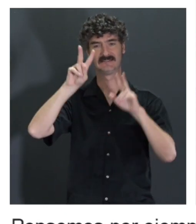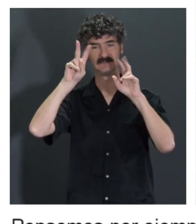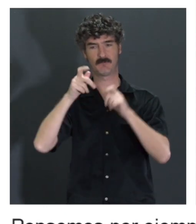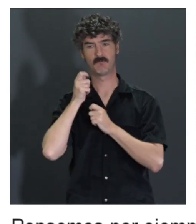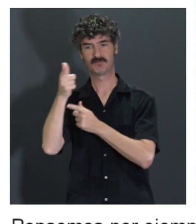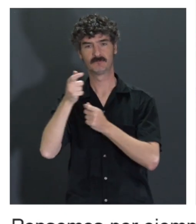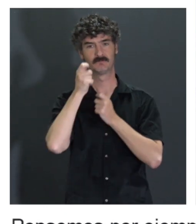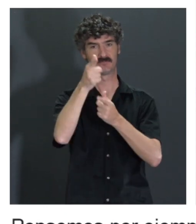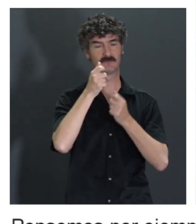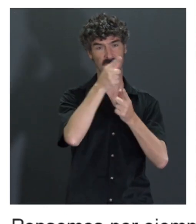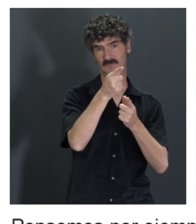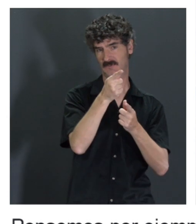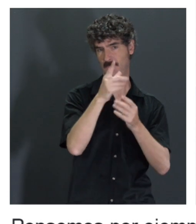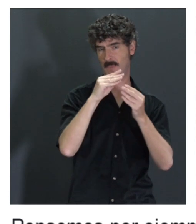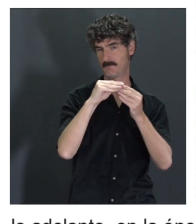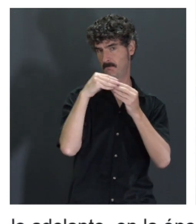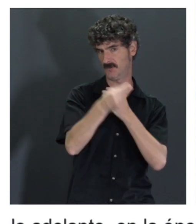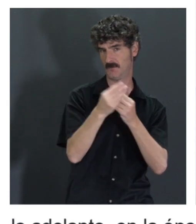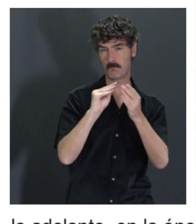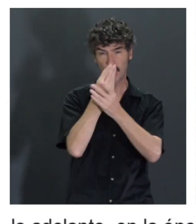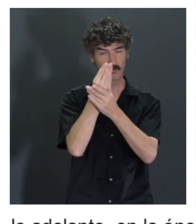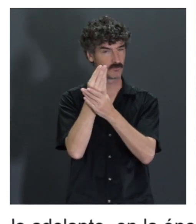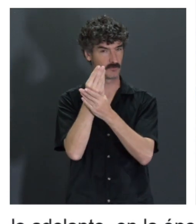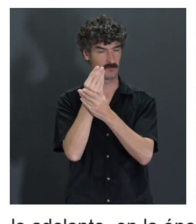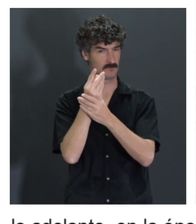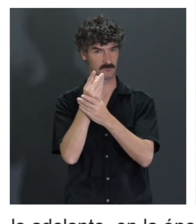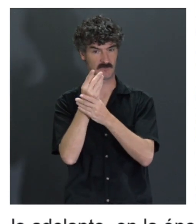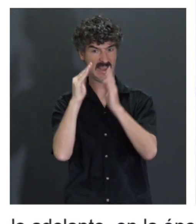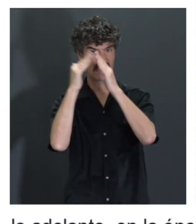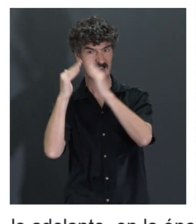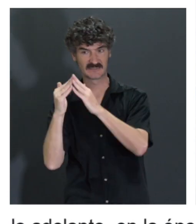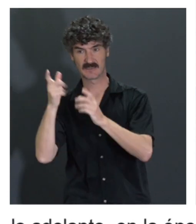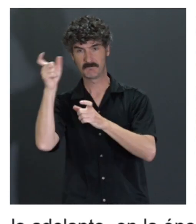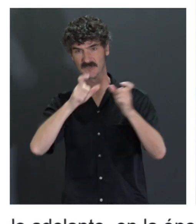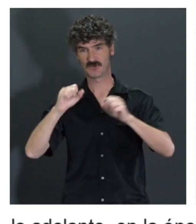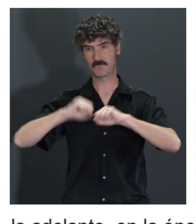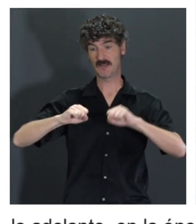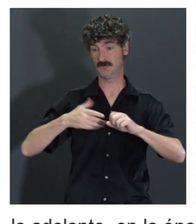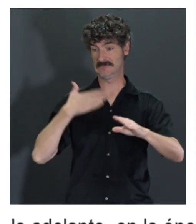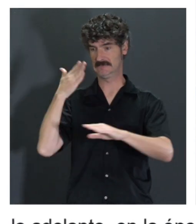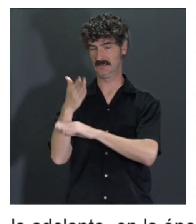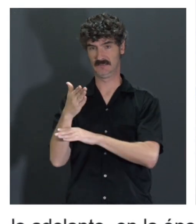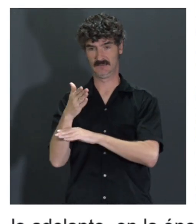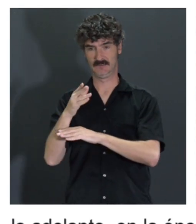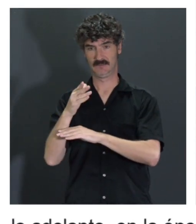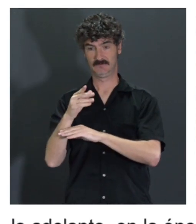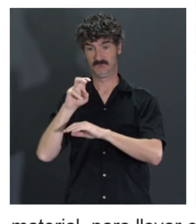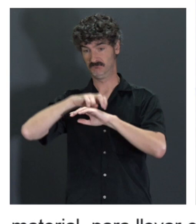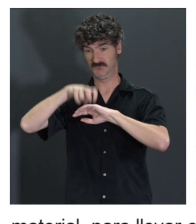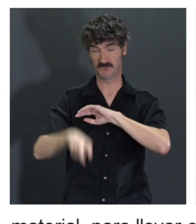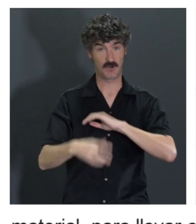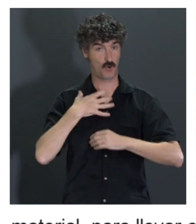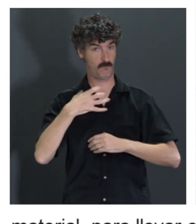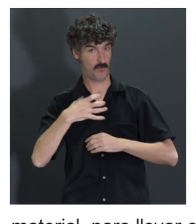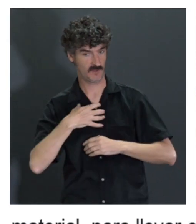para llevar consumibles, para llevar productos de primera necesidad a las casas de personas mayores que no podían desplazarse. O como fue mi caso,